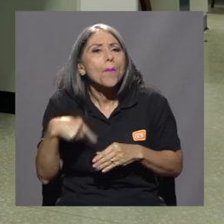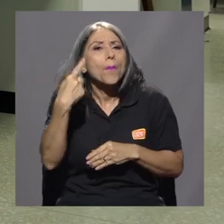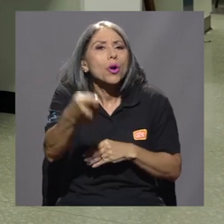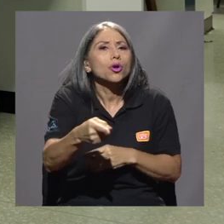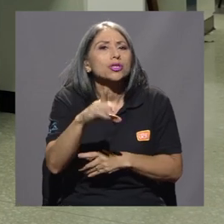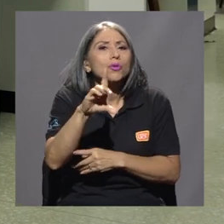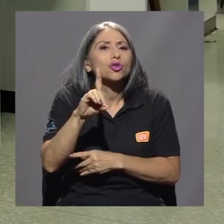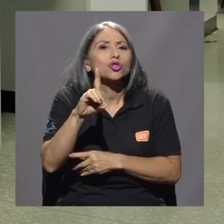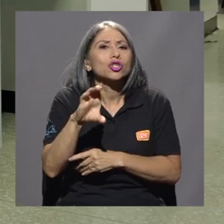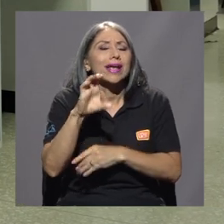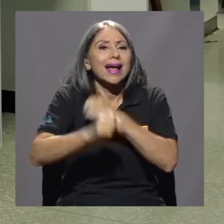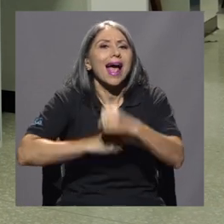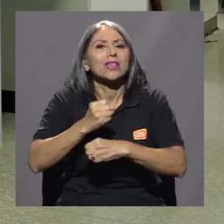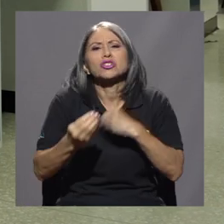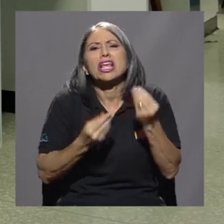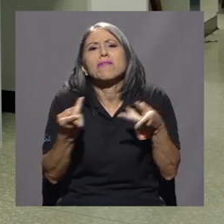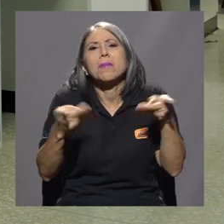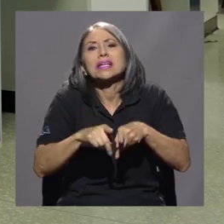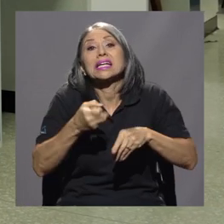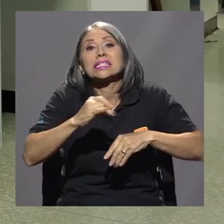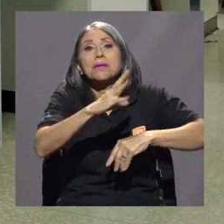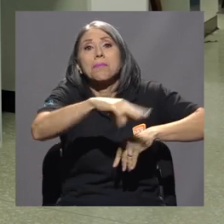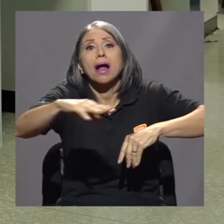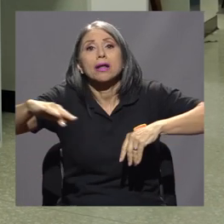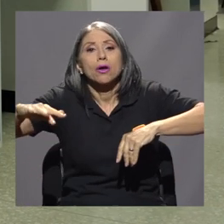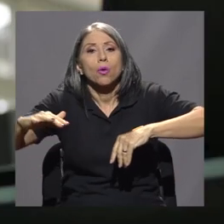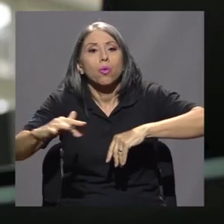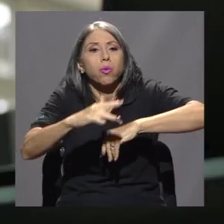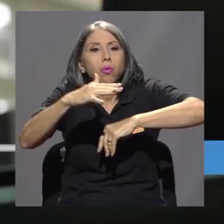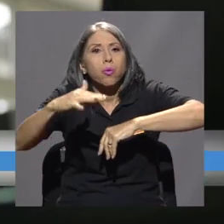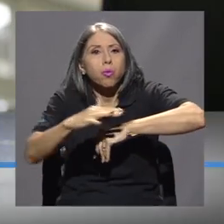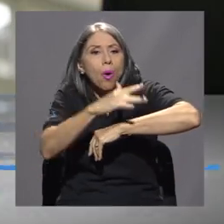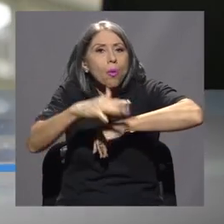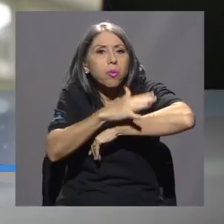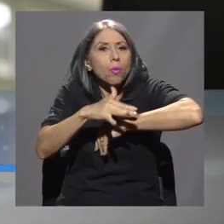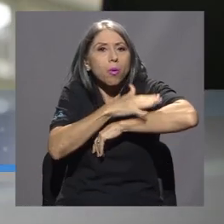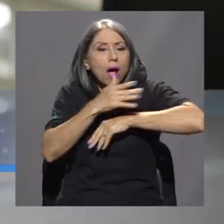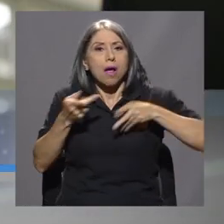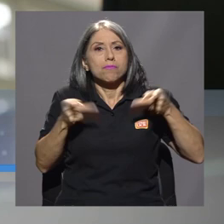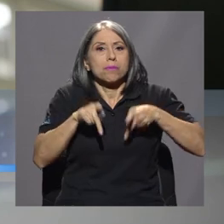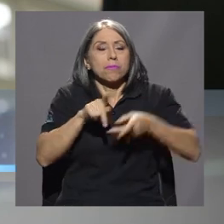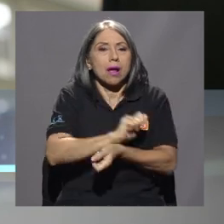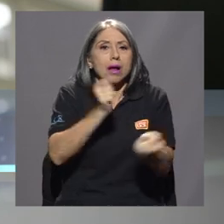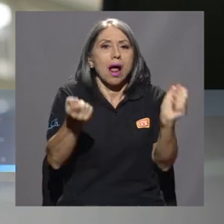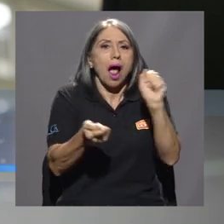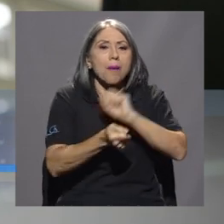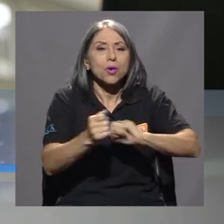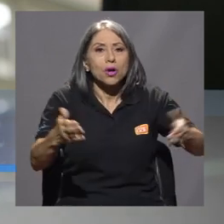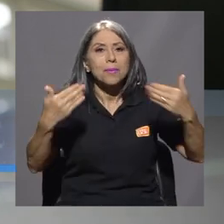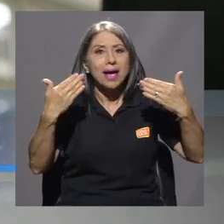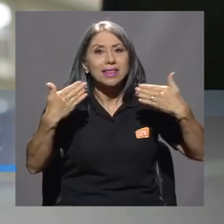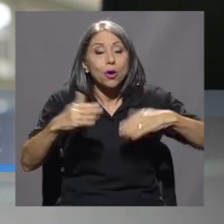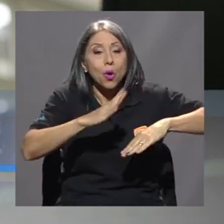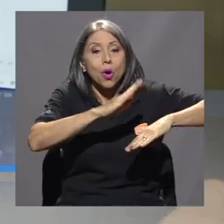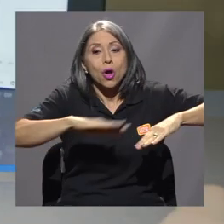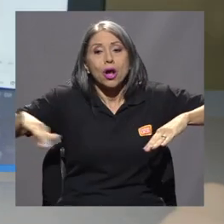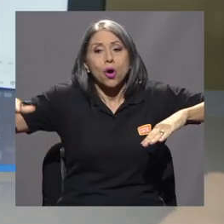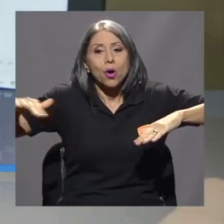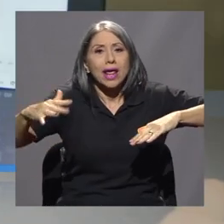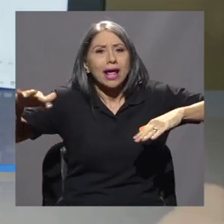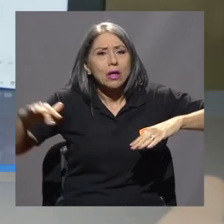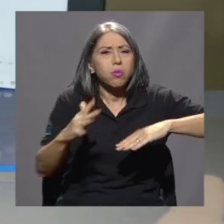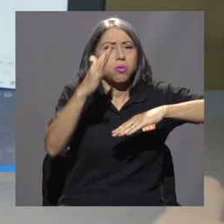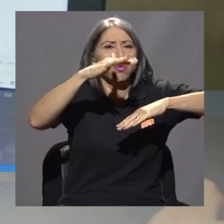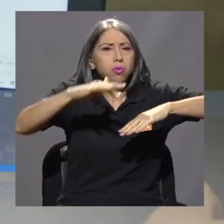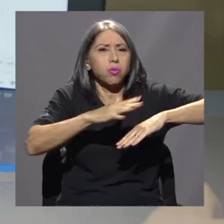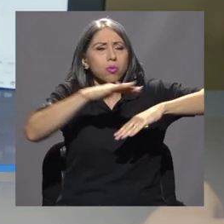del aumento del nivel del mar en varios puntos costeros del país, esto según los efectos del cambio climático, el apilamiento del oleaje, las